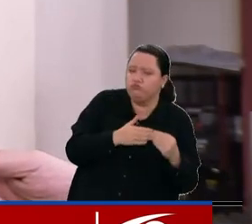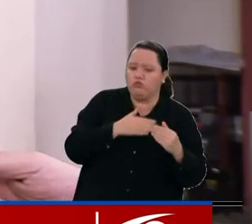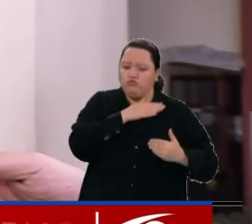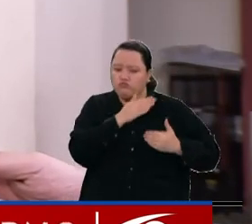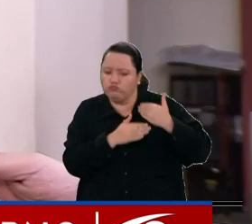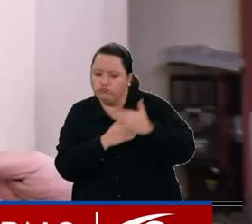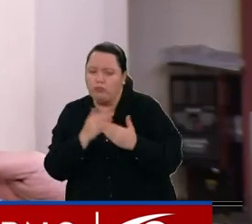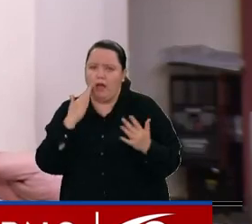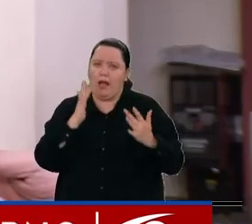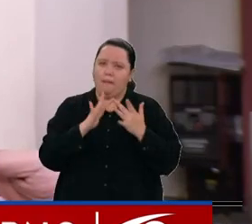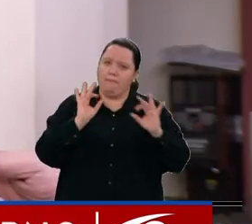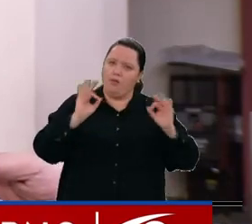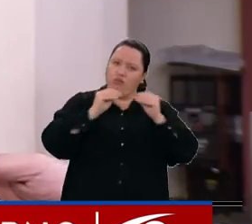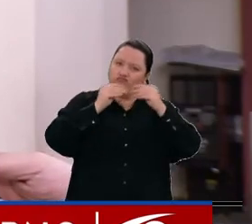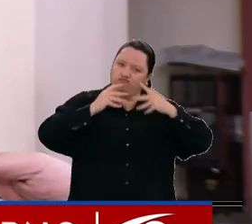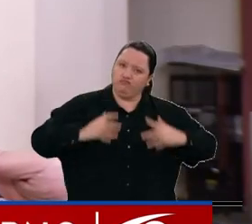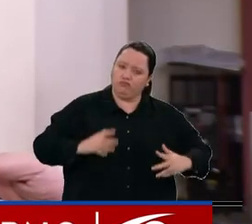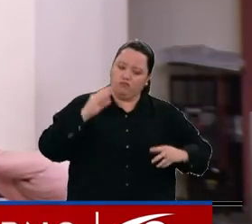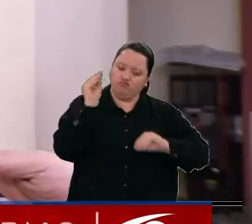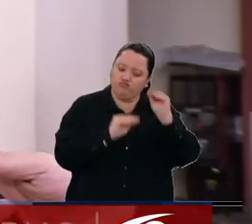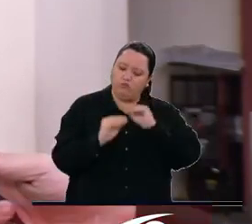correcta para la construcción de la paz total.